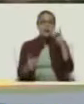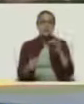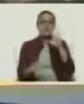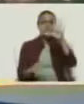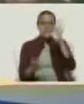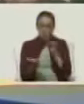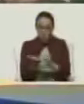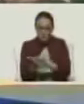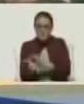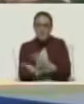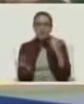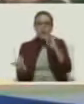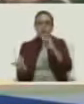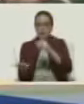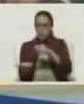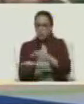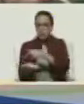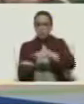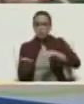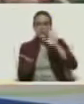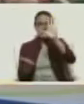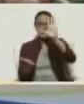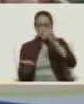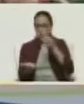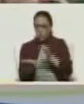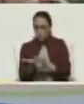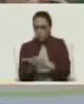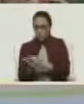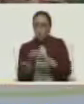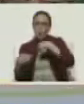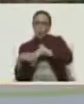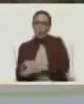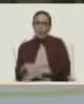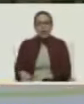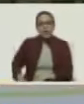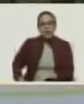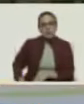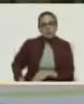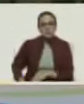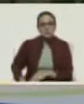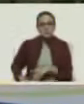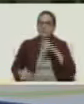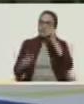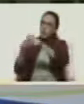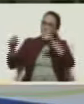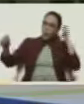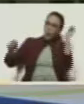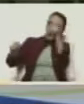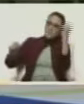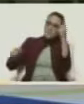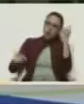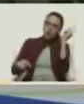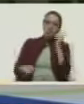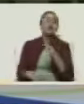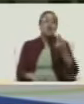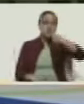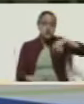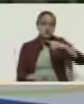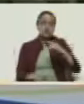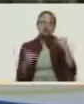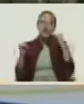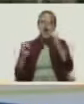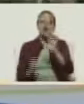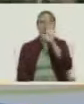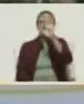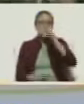yo lo dije ayer, llevaba cinco piedras, David, nosotros llevamos cinco generaciones. Y